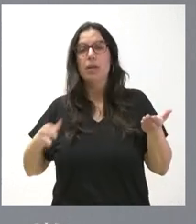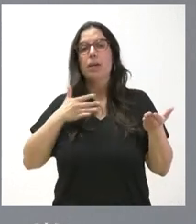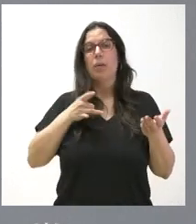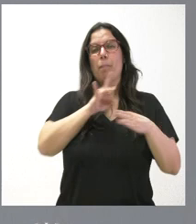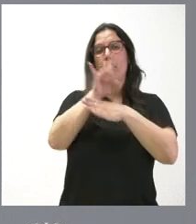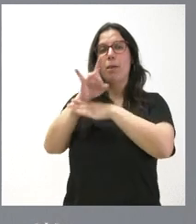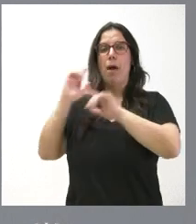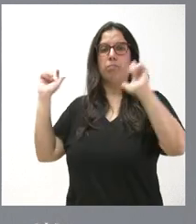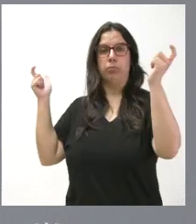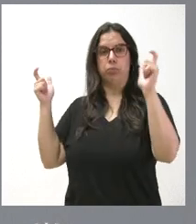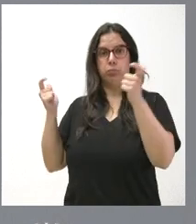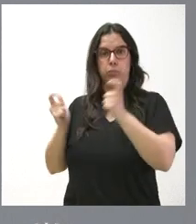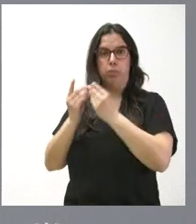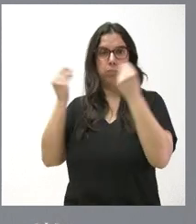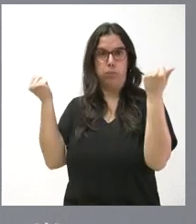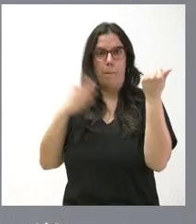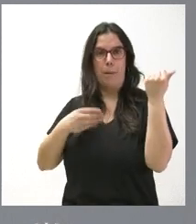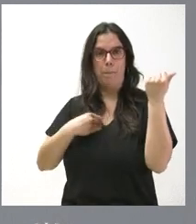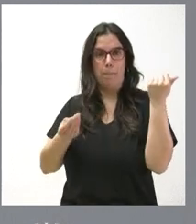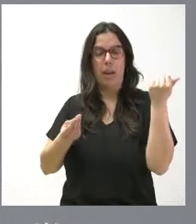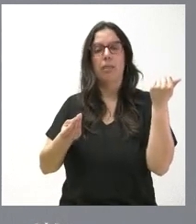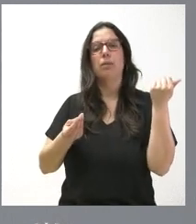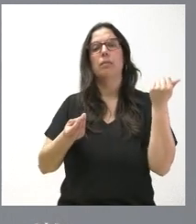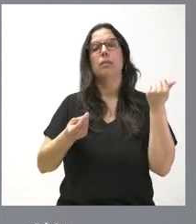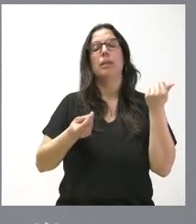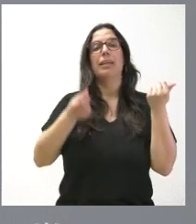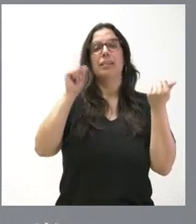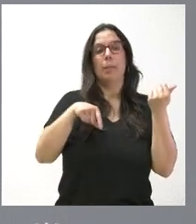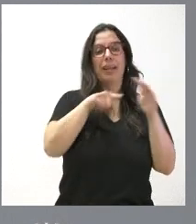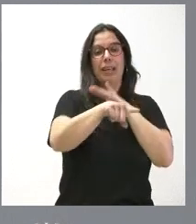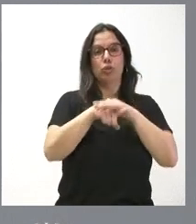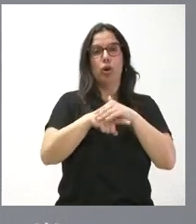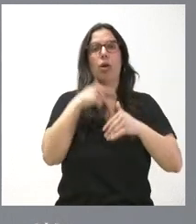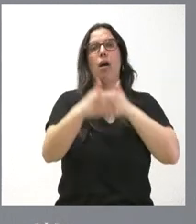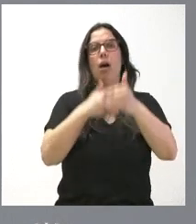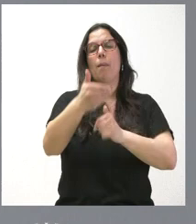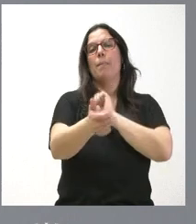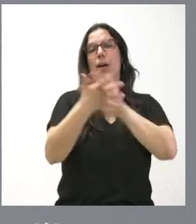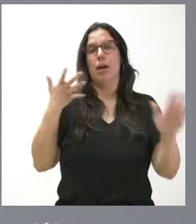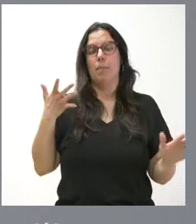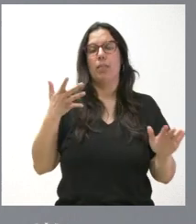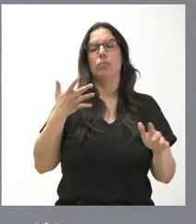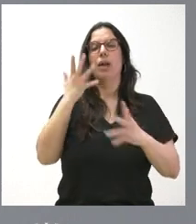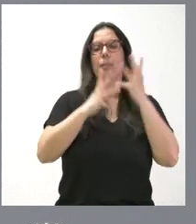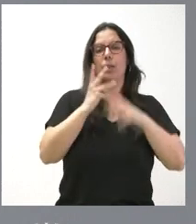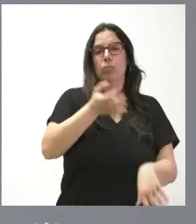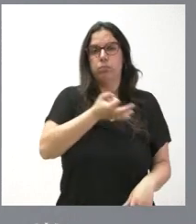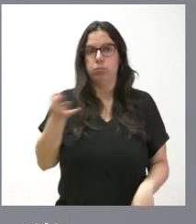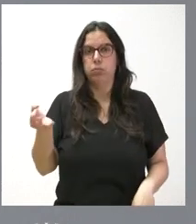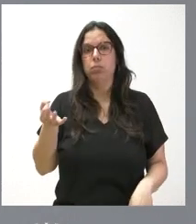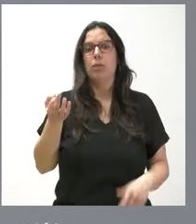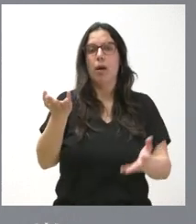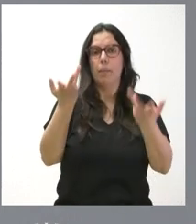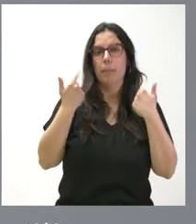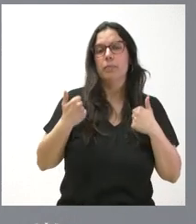y terminando con el uso del papel y reduciendo los tiempos de gestión, avanzando hacia una Administración más eficaz, más